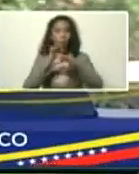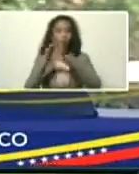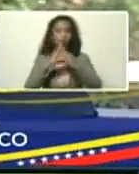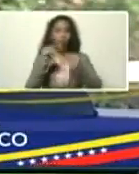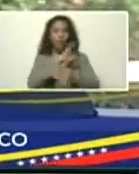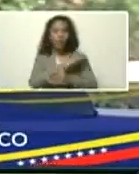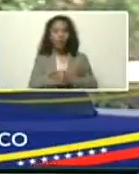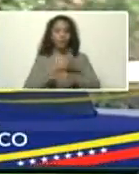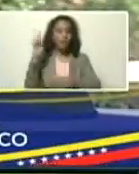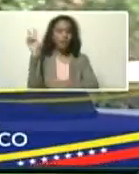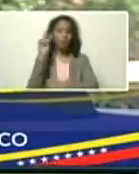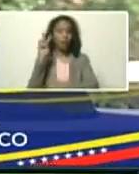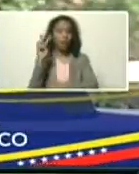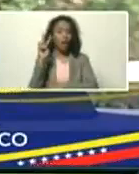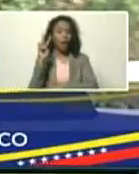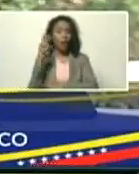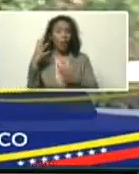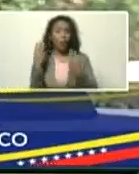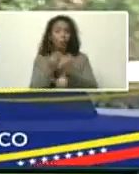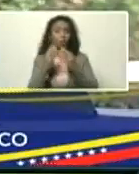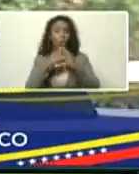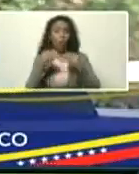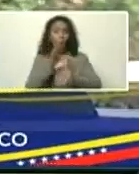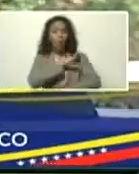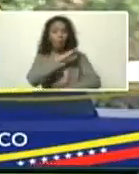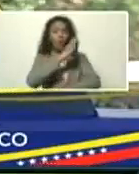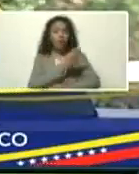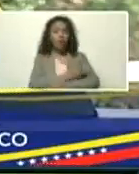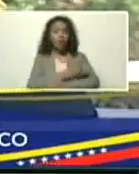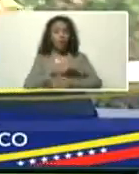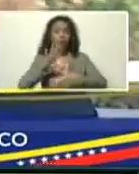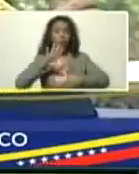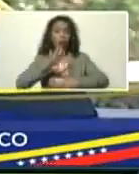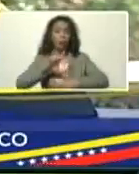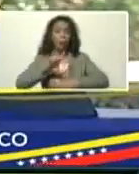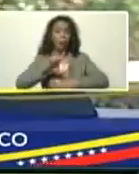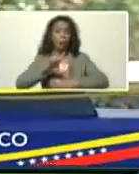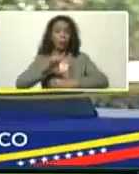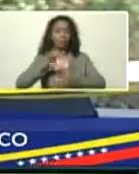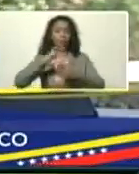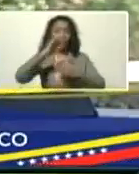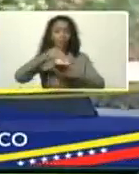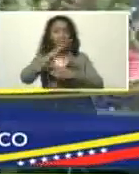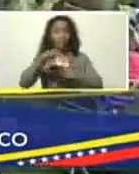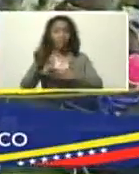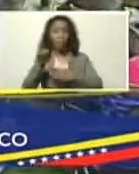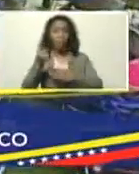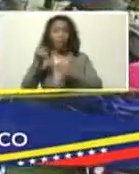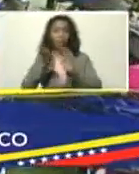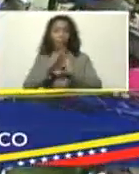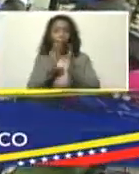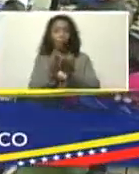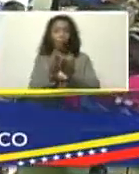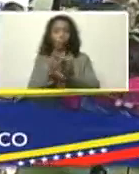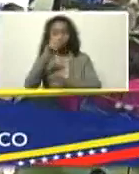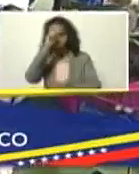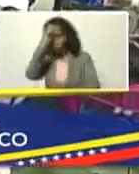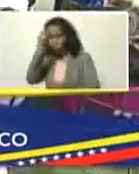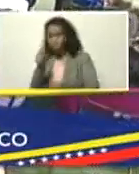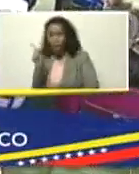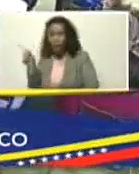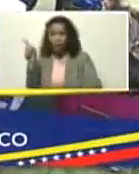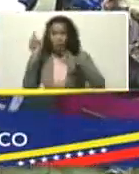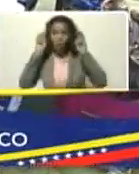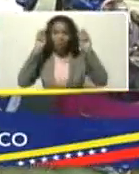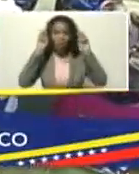fuerza, de Venezuela, con toda la fuerza, de América Latina, del Caribe, y del mundo, reconociendo, que esto es un fenómeno,